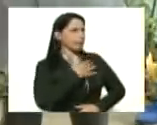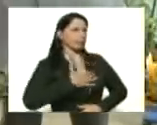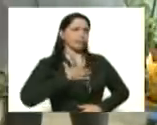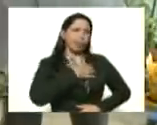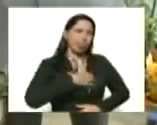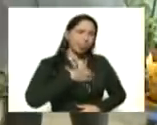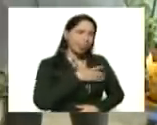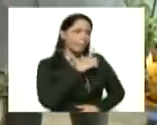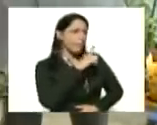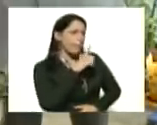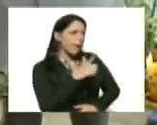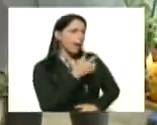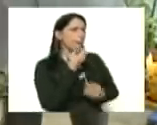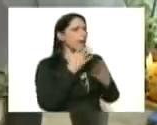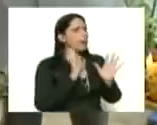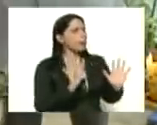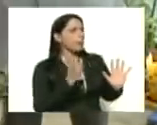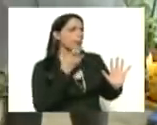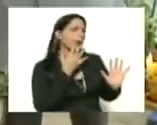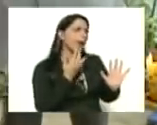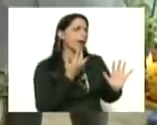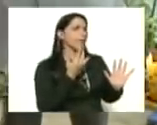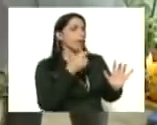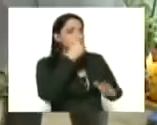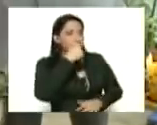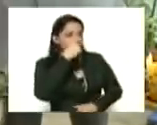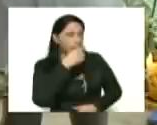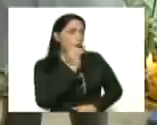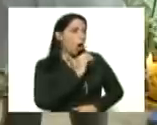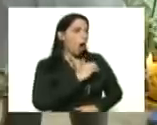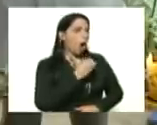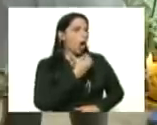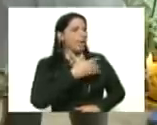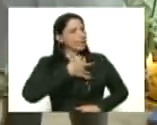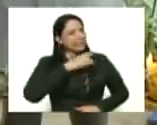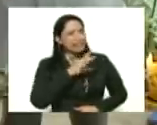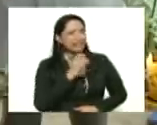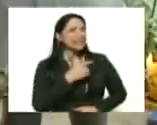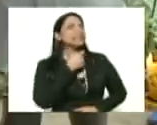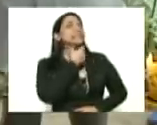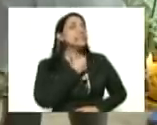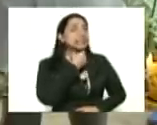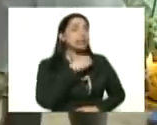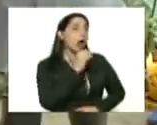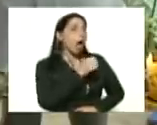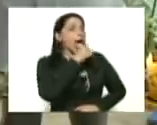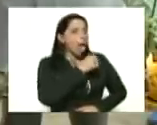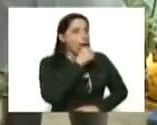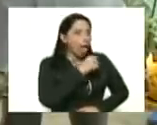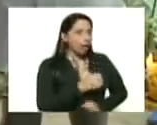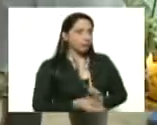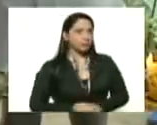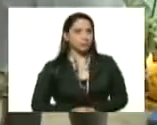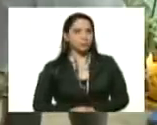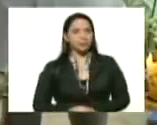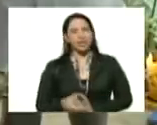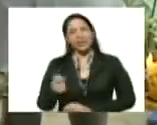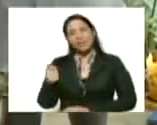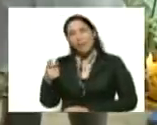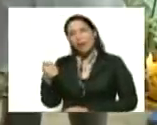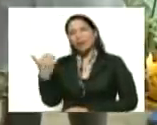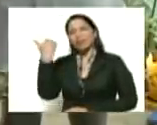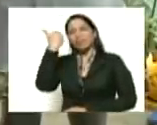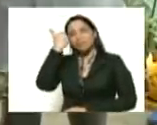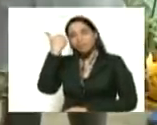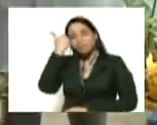sintomatología, bien sea moquito nasal, malestar general, dolor de garganta o tos seca. Un poquito de quebranto.